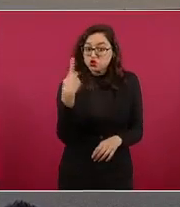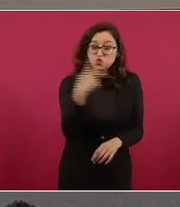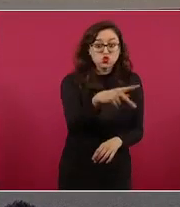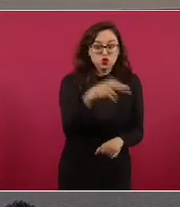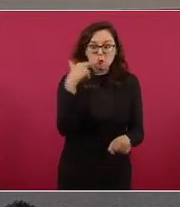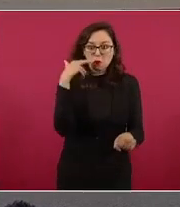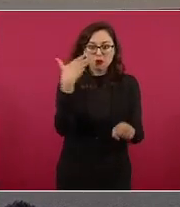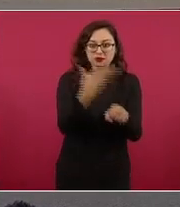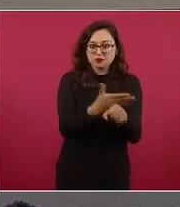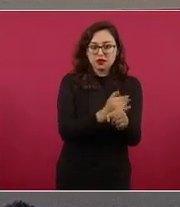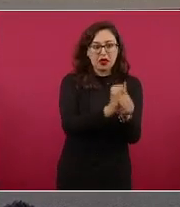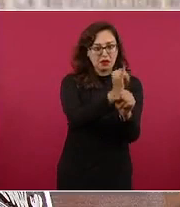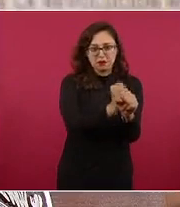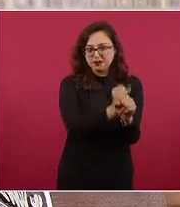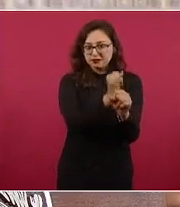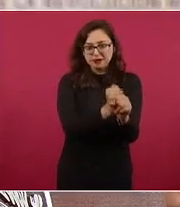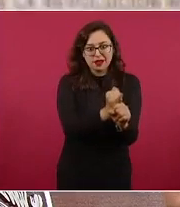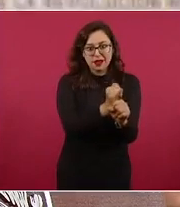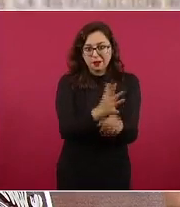nosotros nosotros